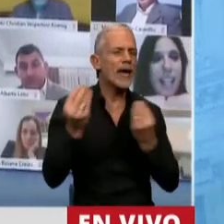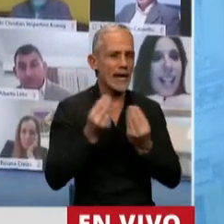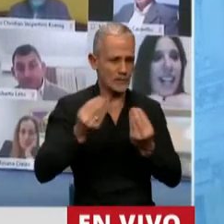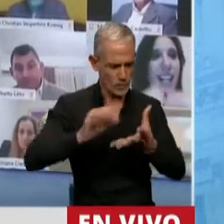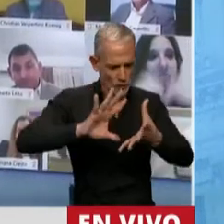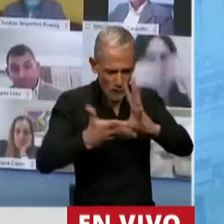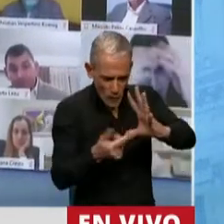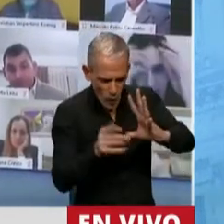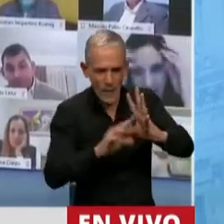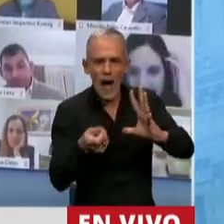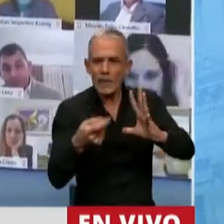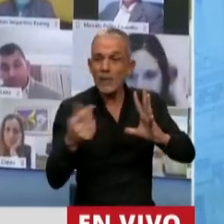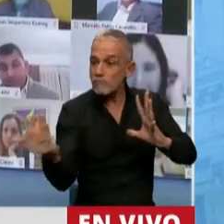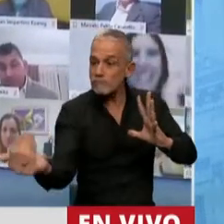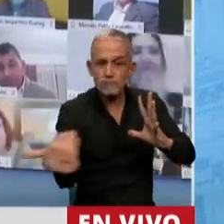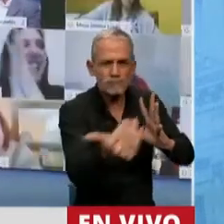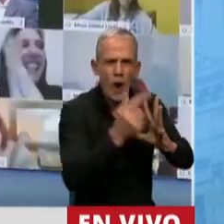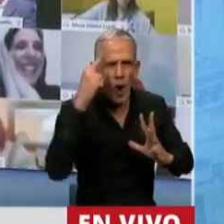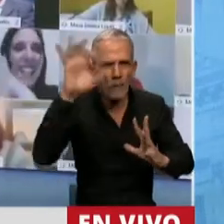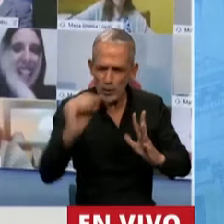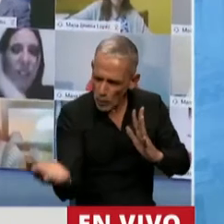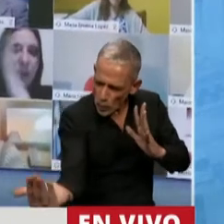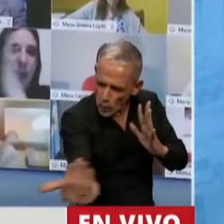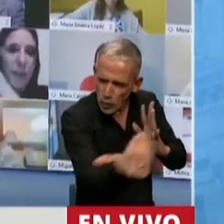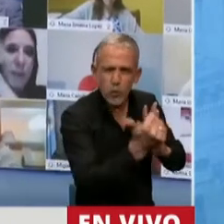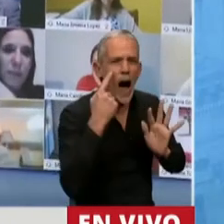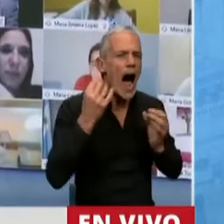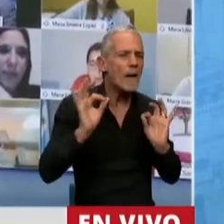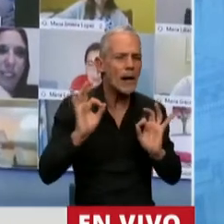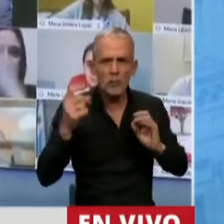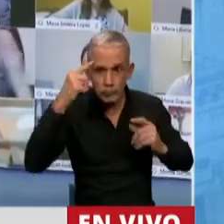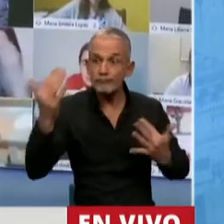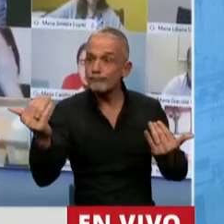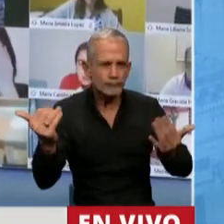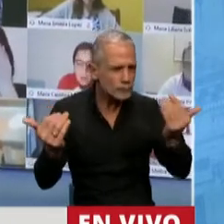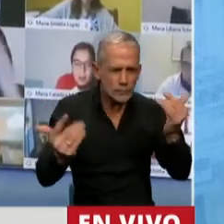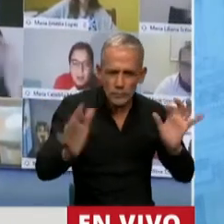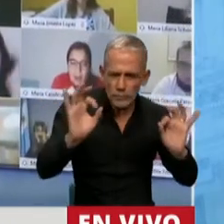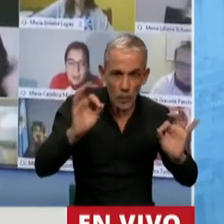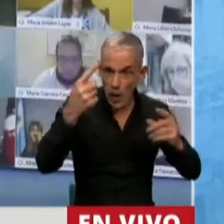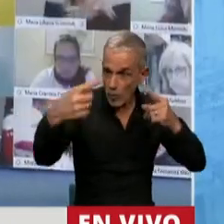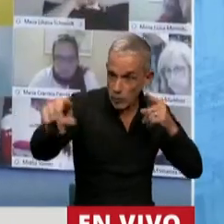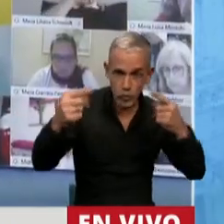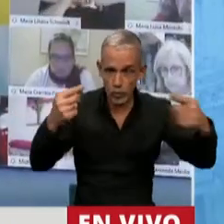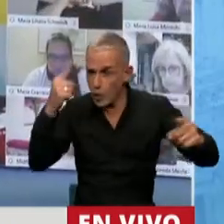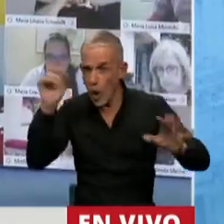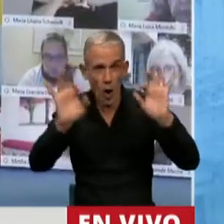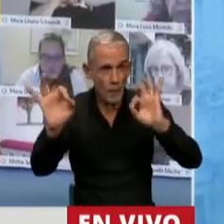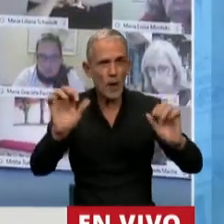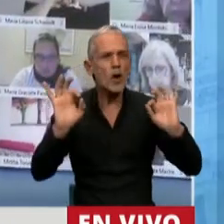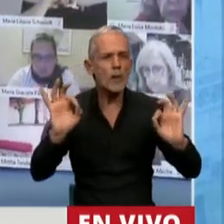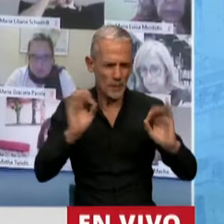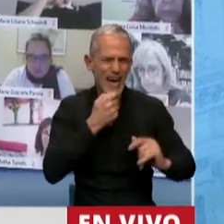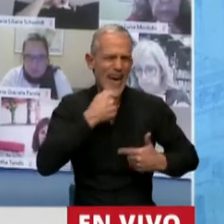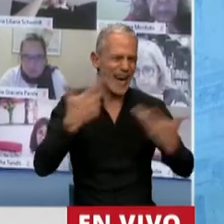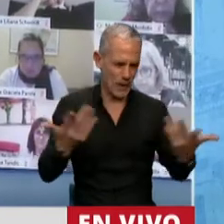habla de permitir que todos y todas expresen sus posiciones, sus argumentaciones, sus disensos. Hay un ejemplo